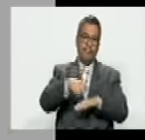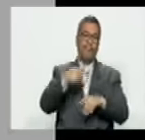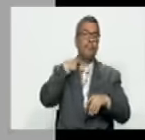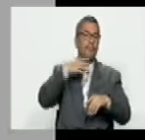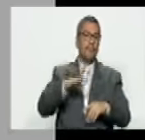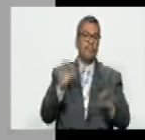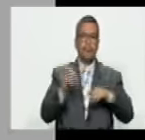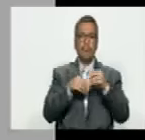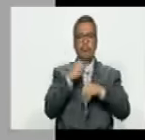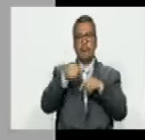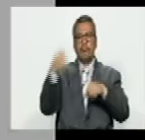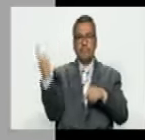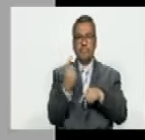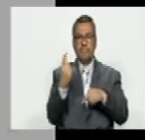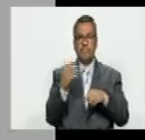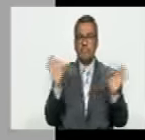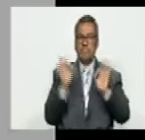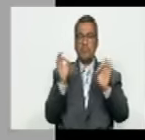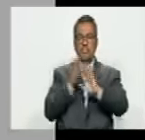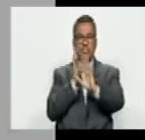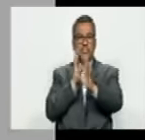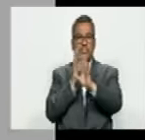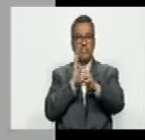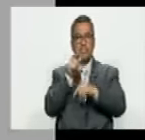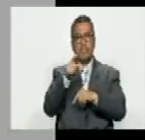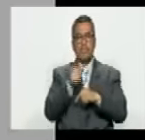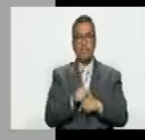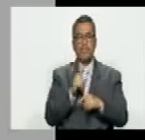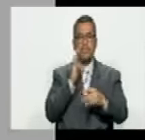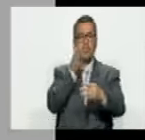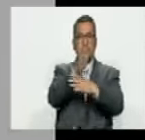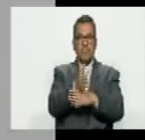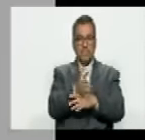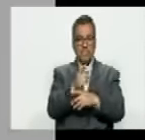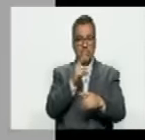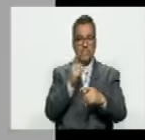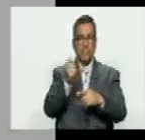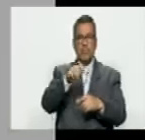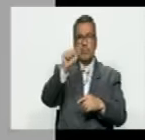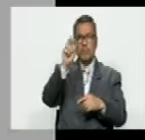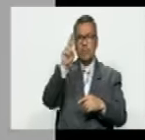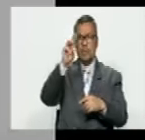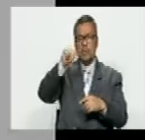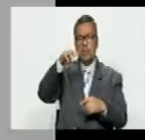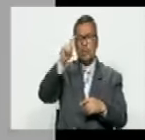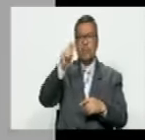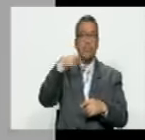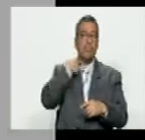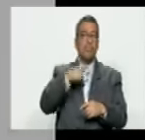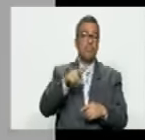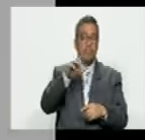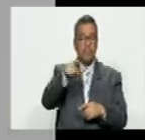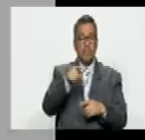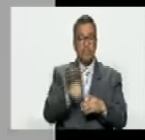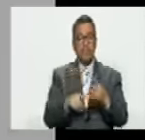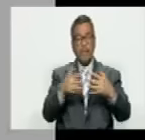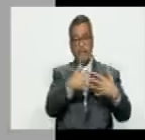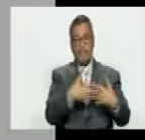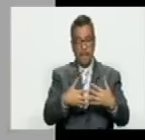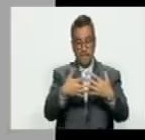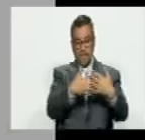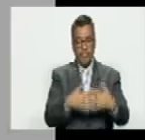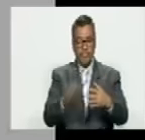ya perdió que estoy haciendo acá no hago más cola ¿verdad? ese era el propósito de Súmate le salió mal pero este periódico norteamericano